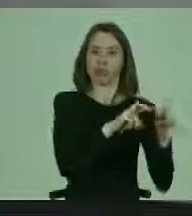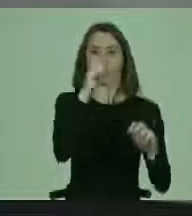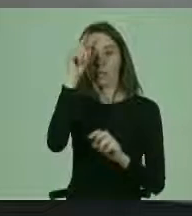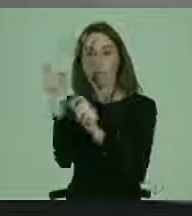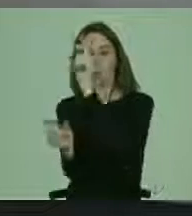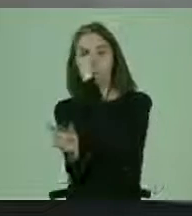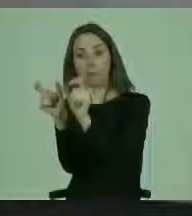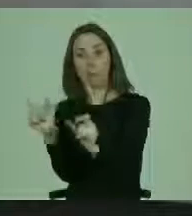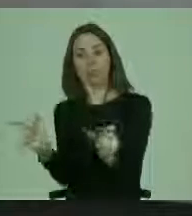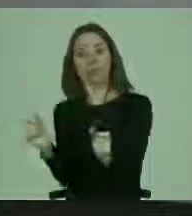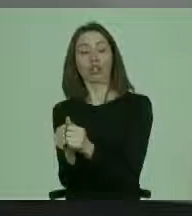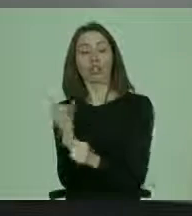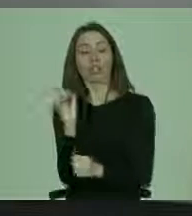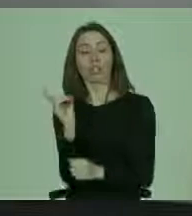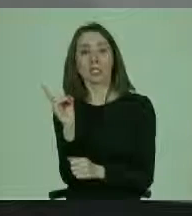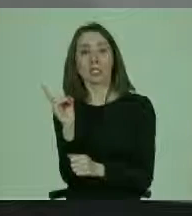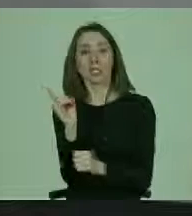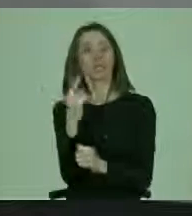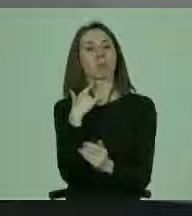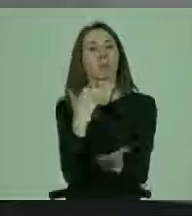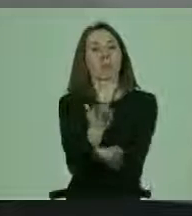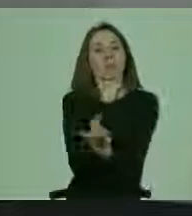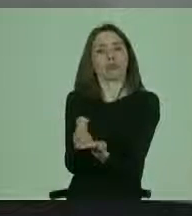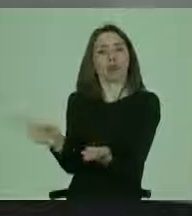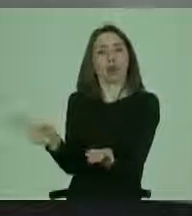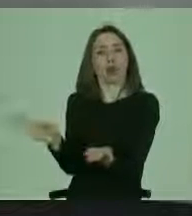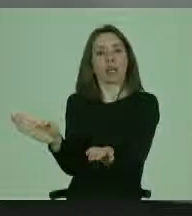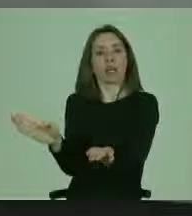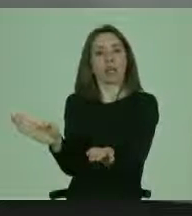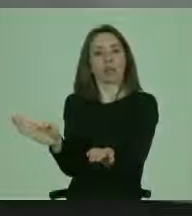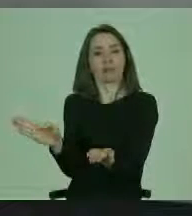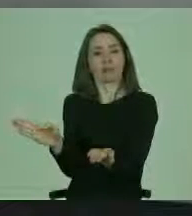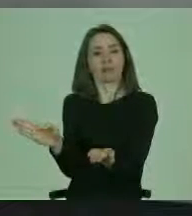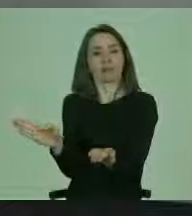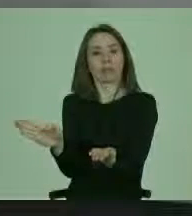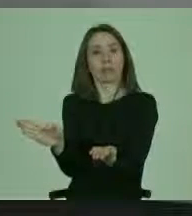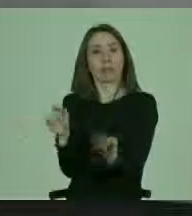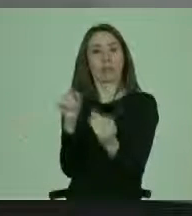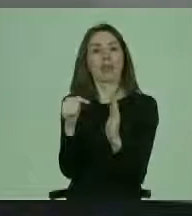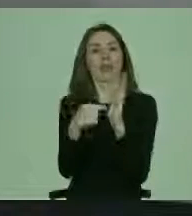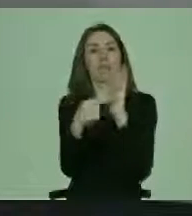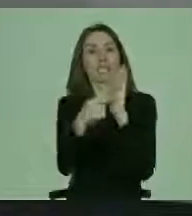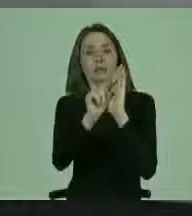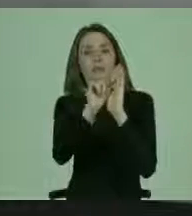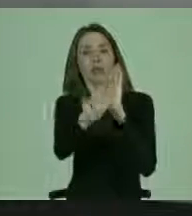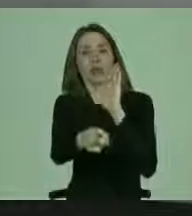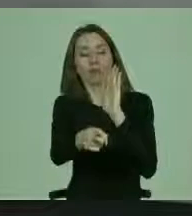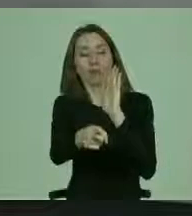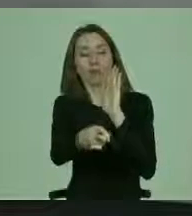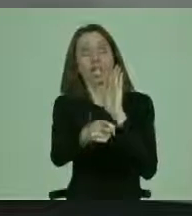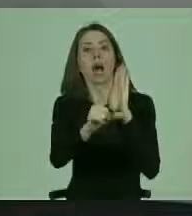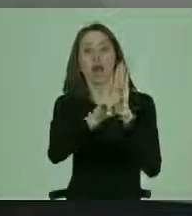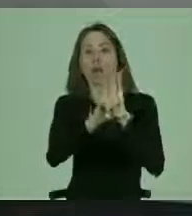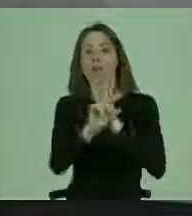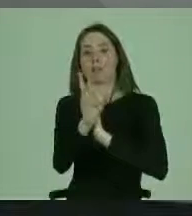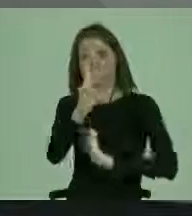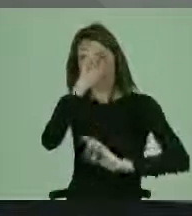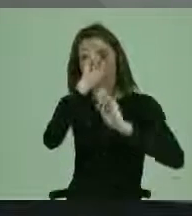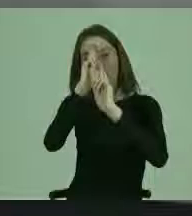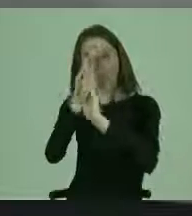personas con discapacidad queden exentas de estas obligaciones, de respeto